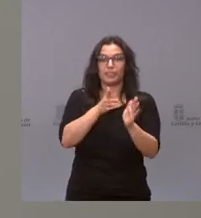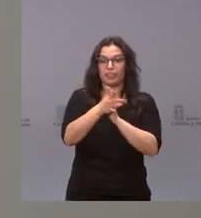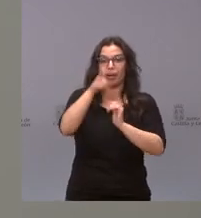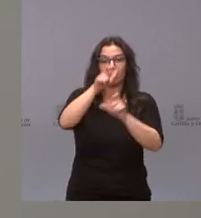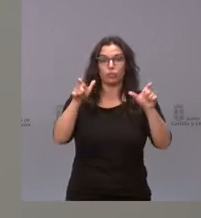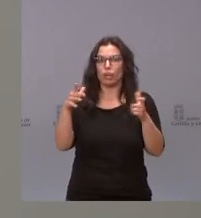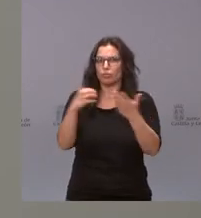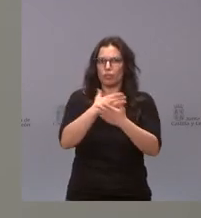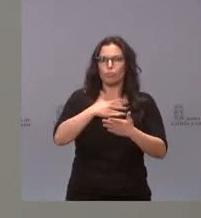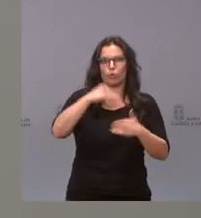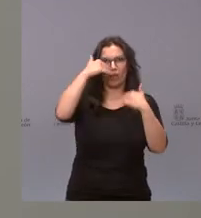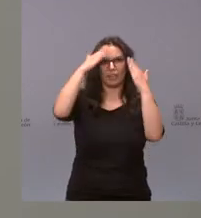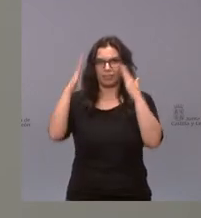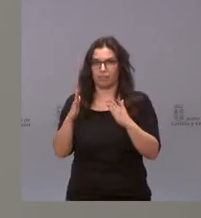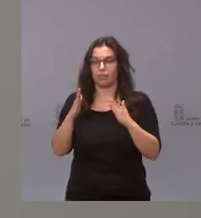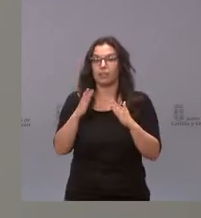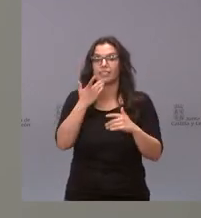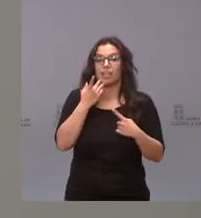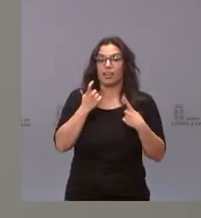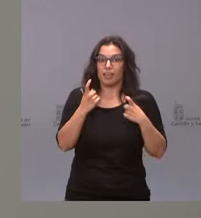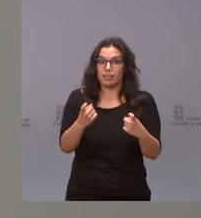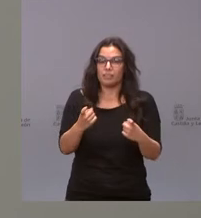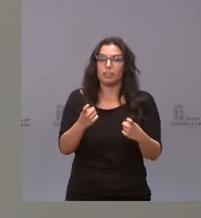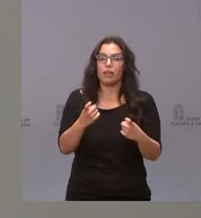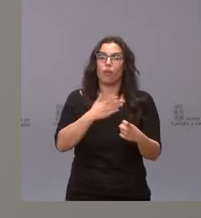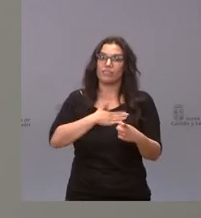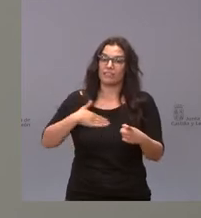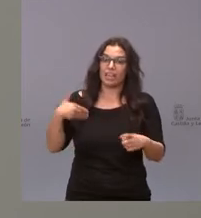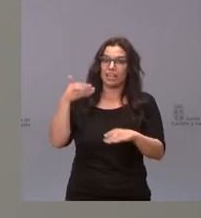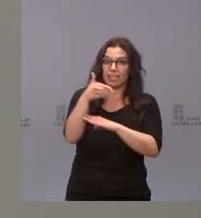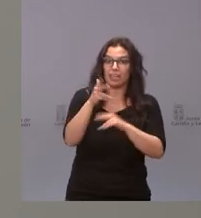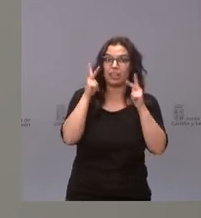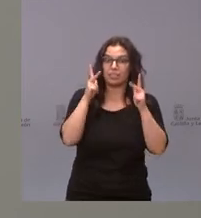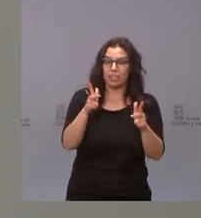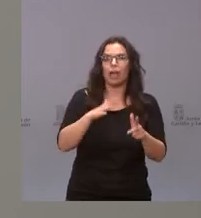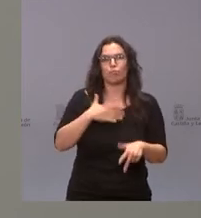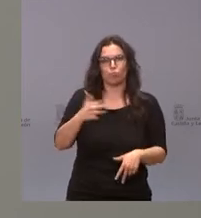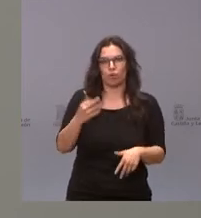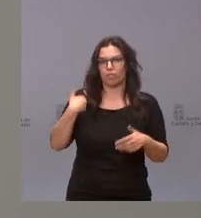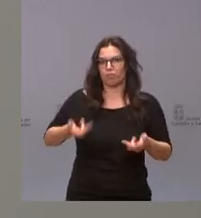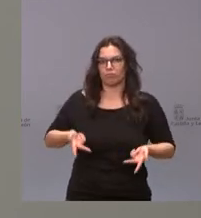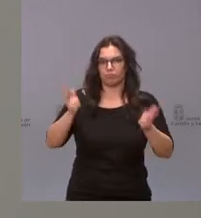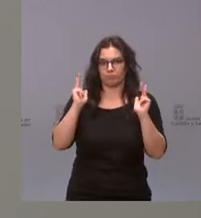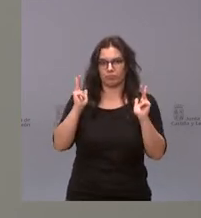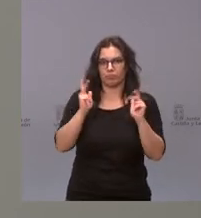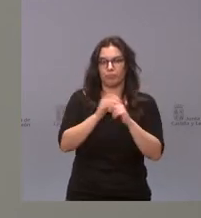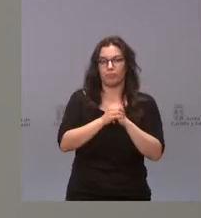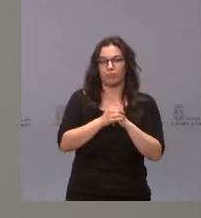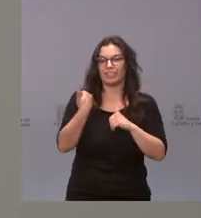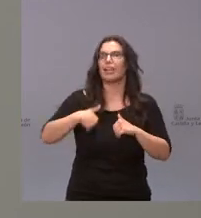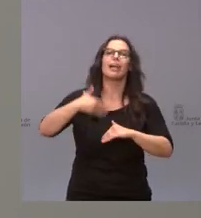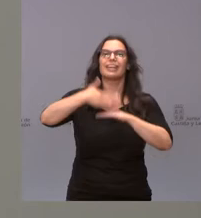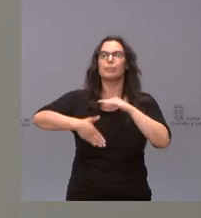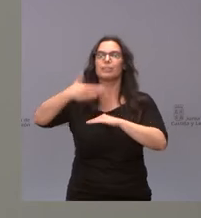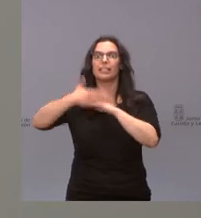personas que tienen necesidades, que deseen ingresar en la residencia, eliminando la restricción de